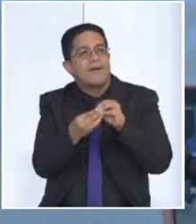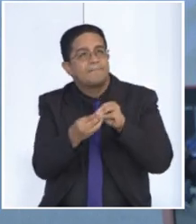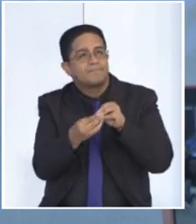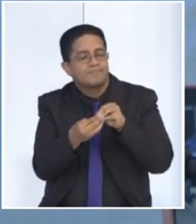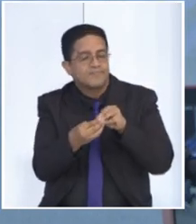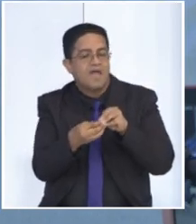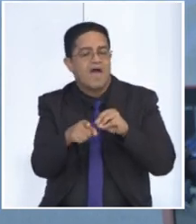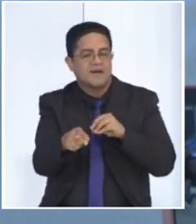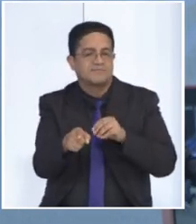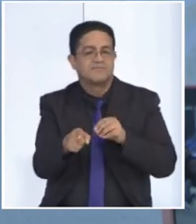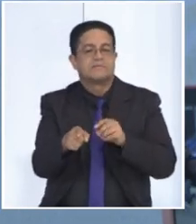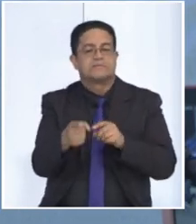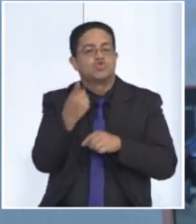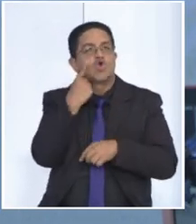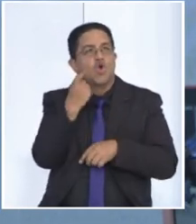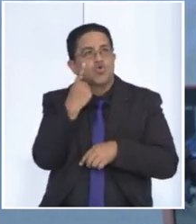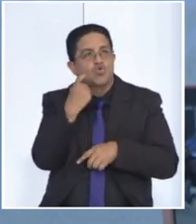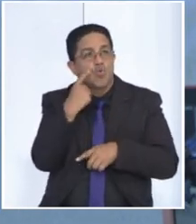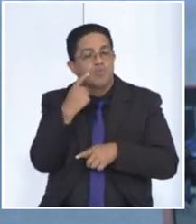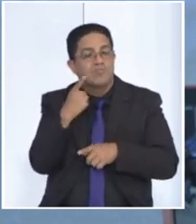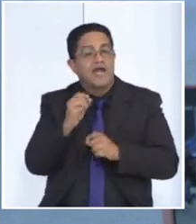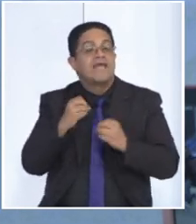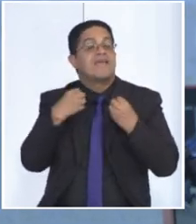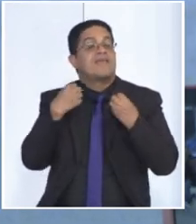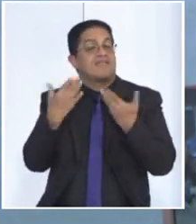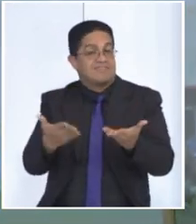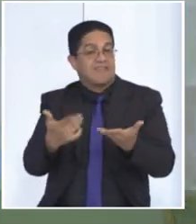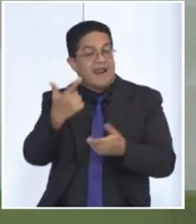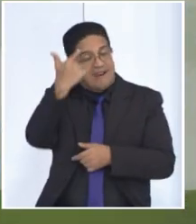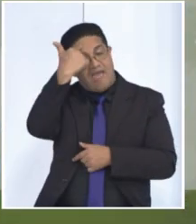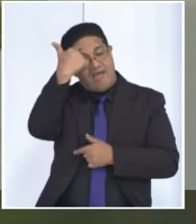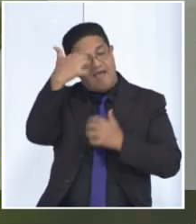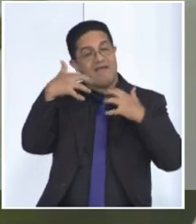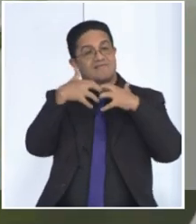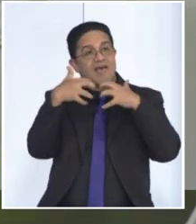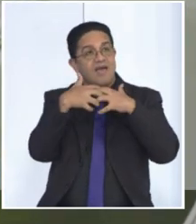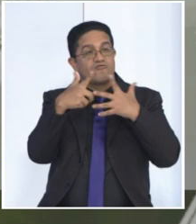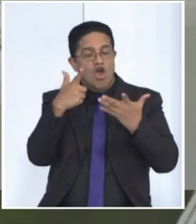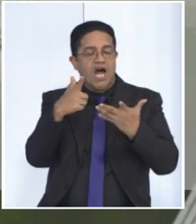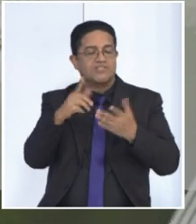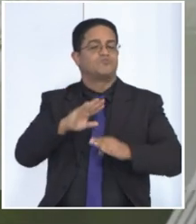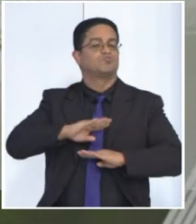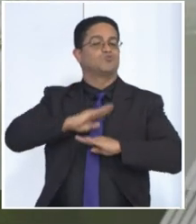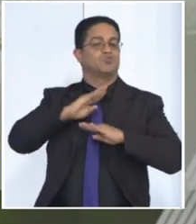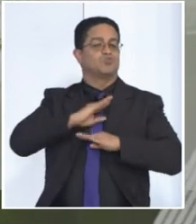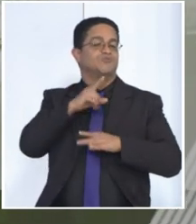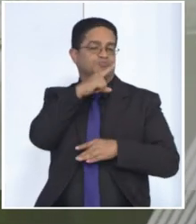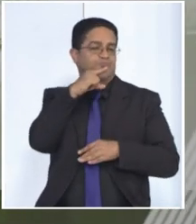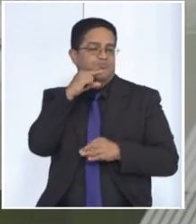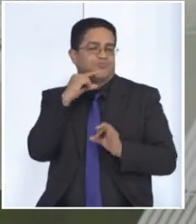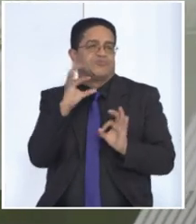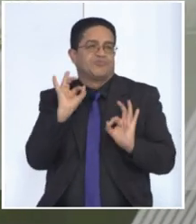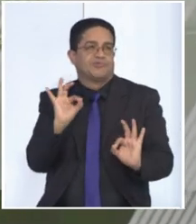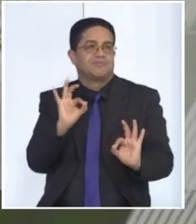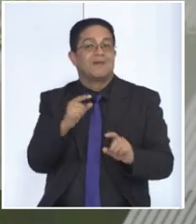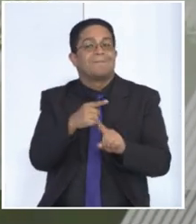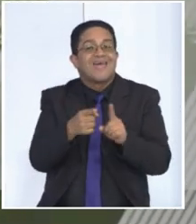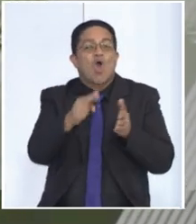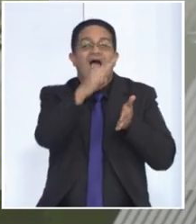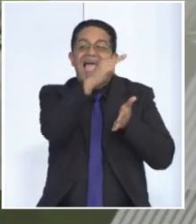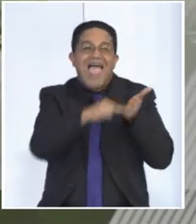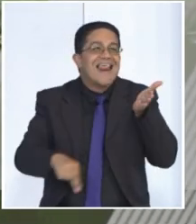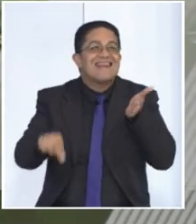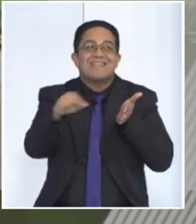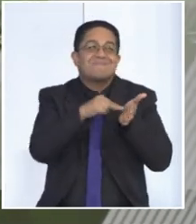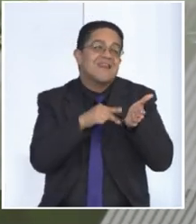sus azúcares naturales para darle al cerebro esa saciedad al paladar de ese sabor que queremos. Entonces, eliminarla por completo va a